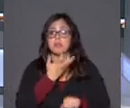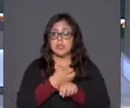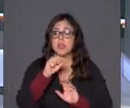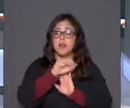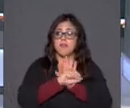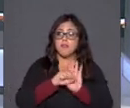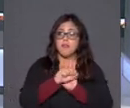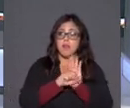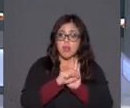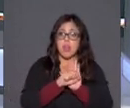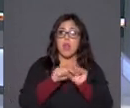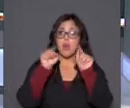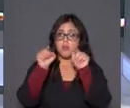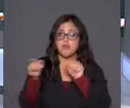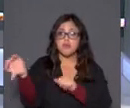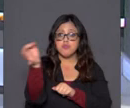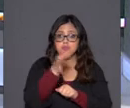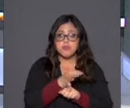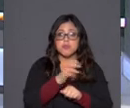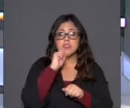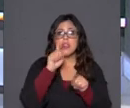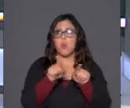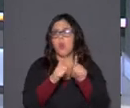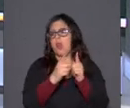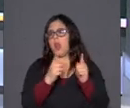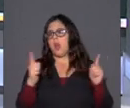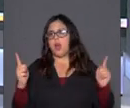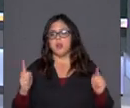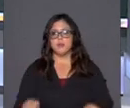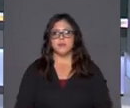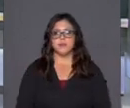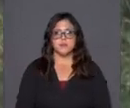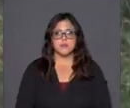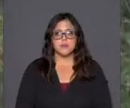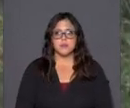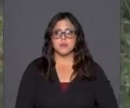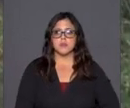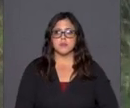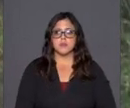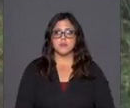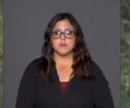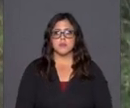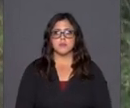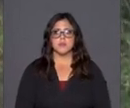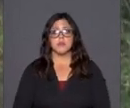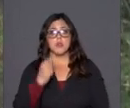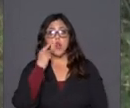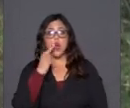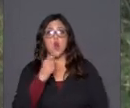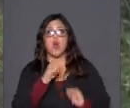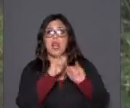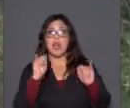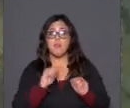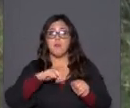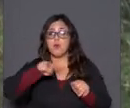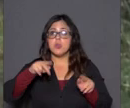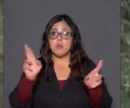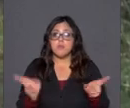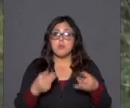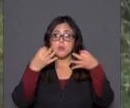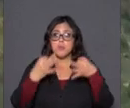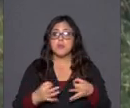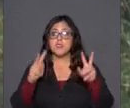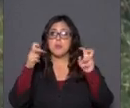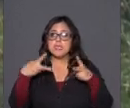parte de esas declaraciones que fueron mucho más extensas. Y la forma nuestra de reivindicarlo, obviamente, es a través del